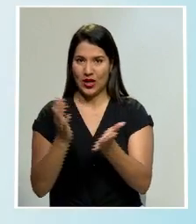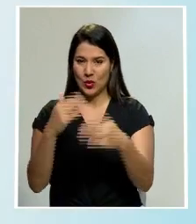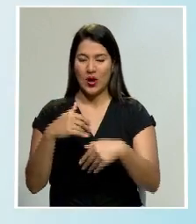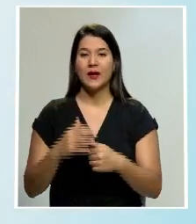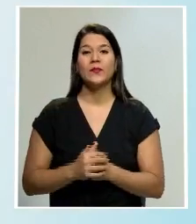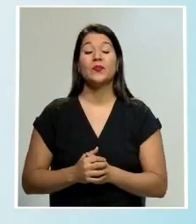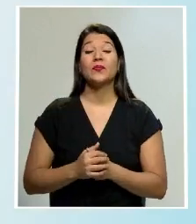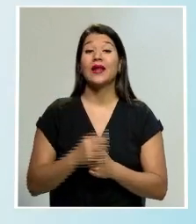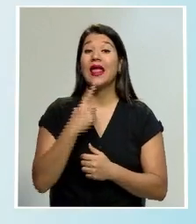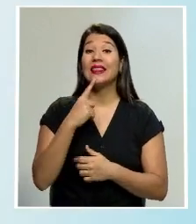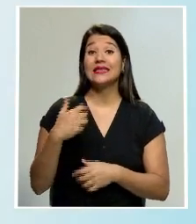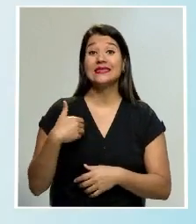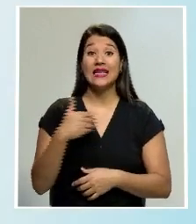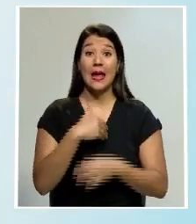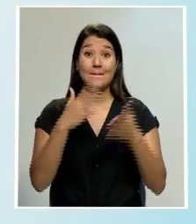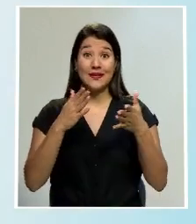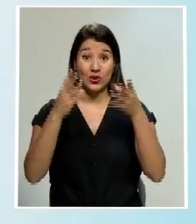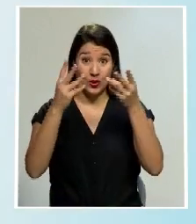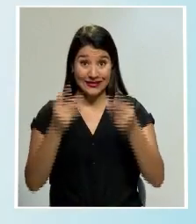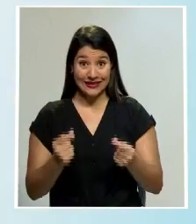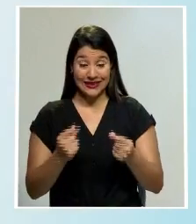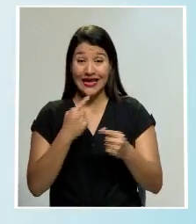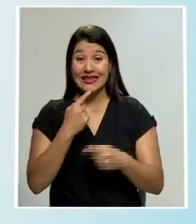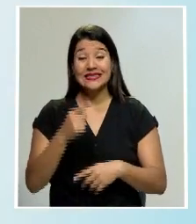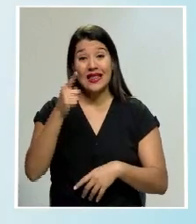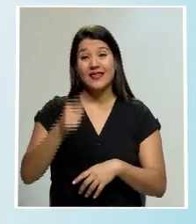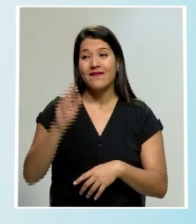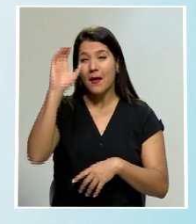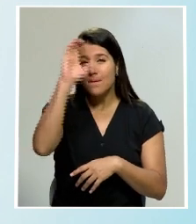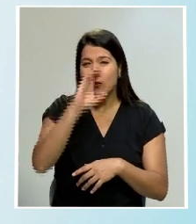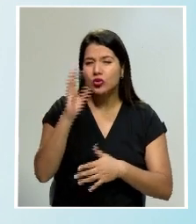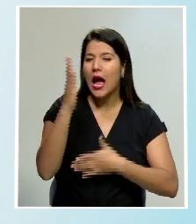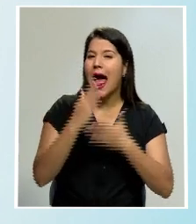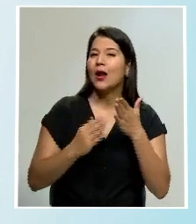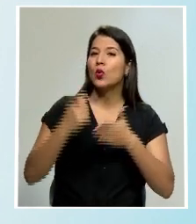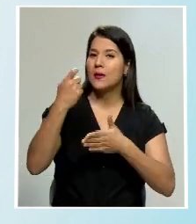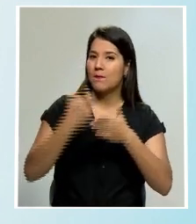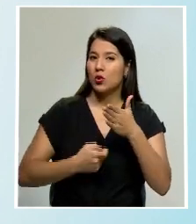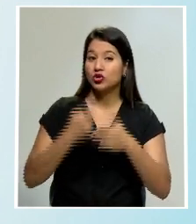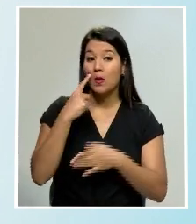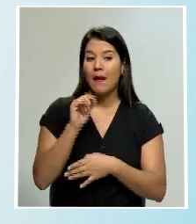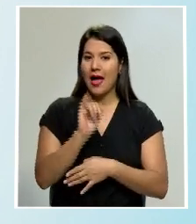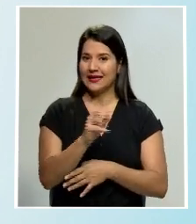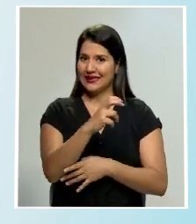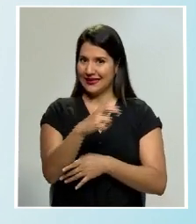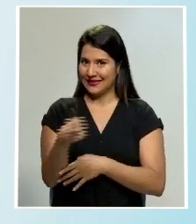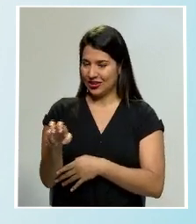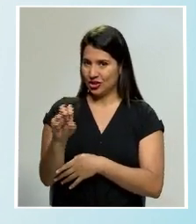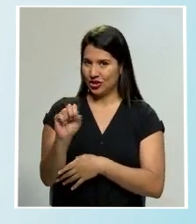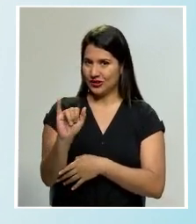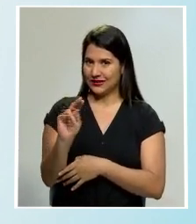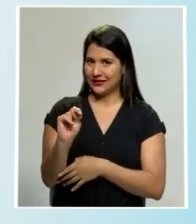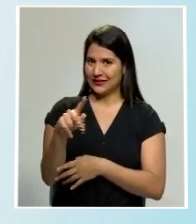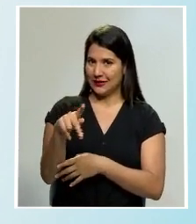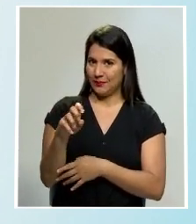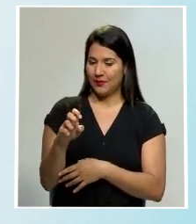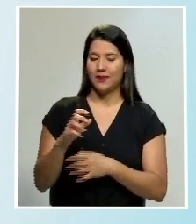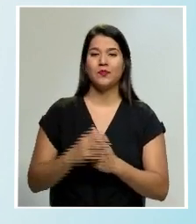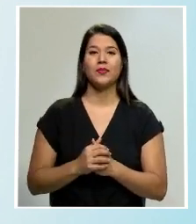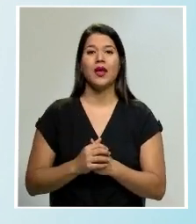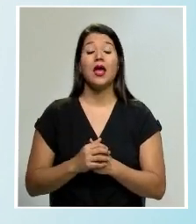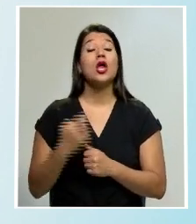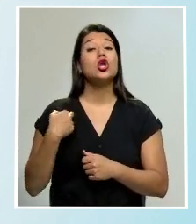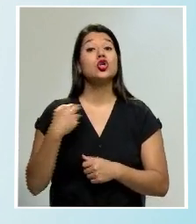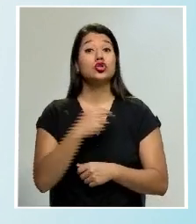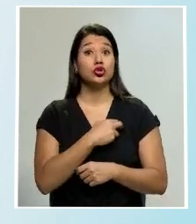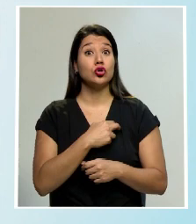y él indicó que se debería buscar un impuesto a este tipo de transacciones. Entonces, precisamente en estos días